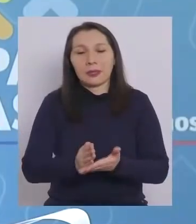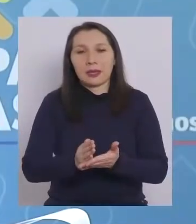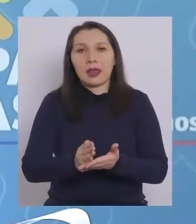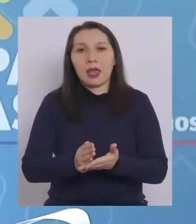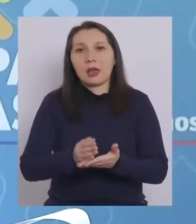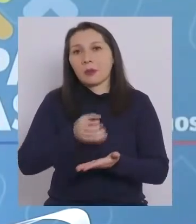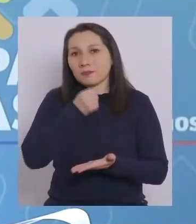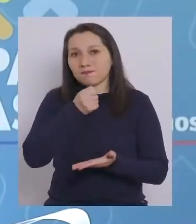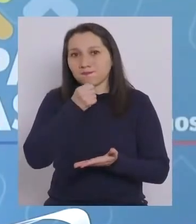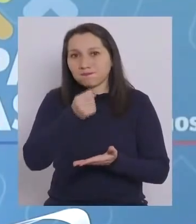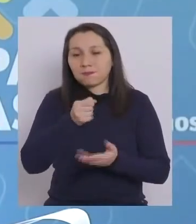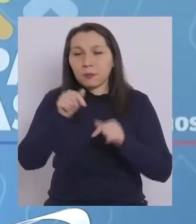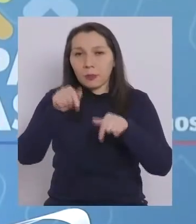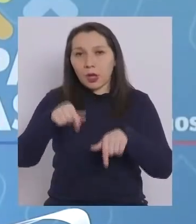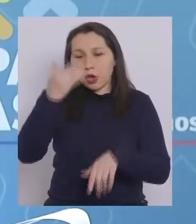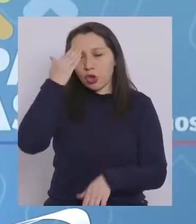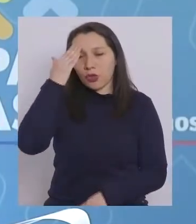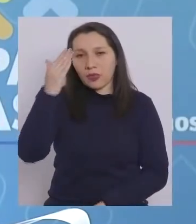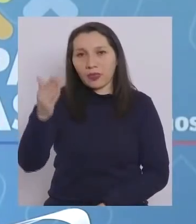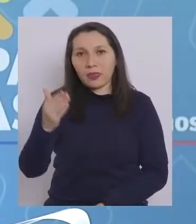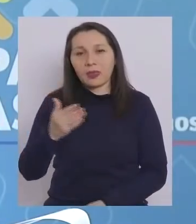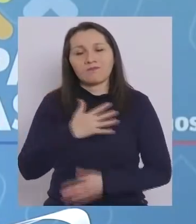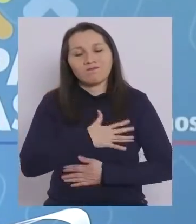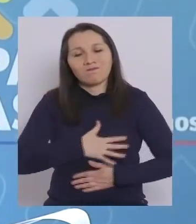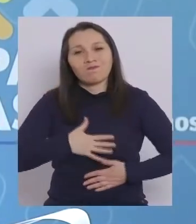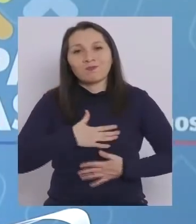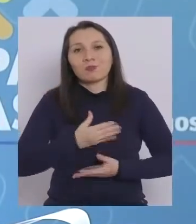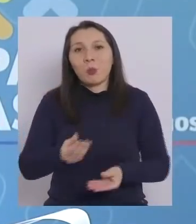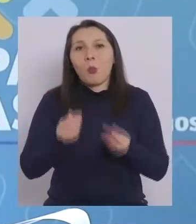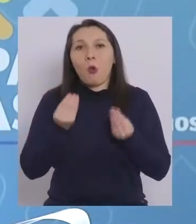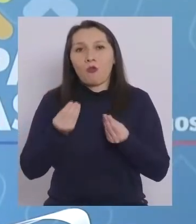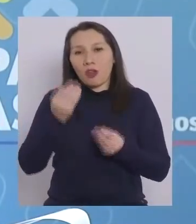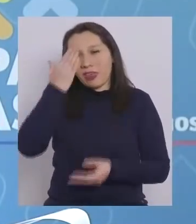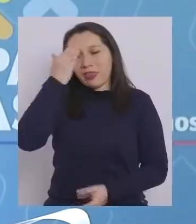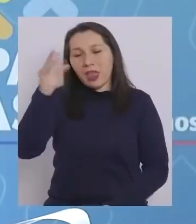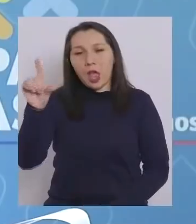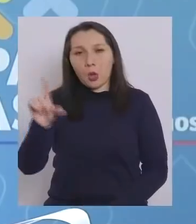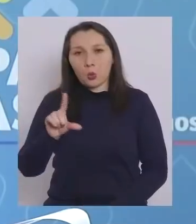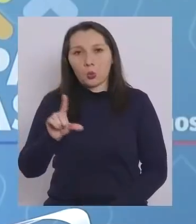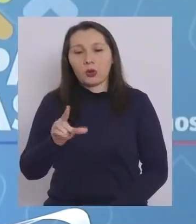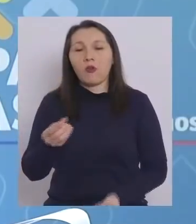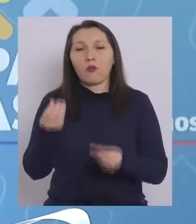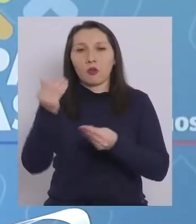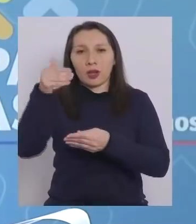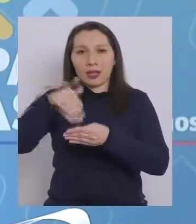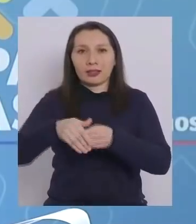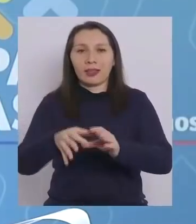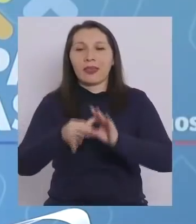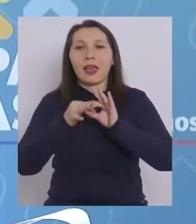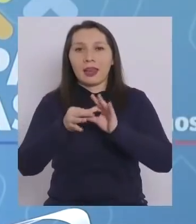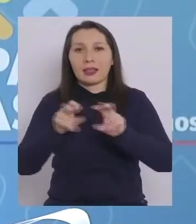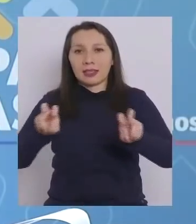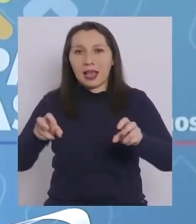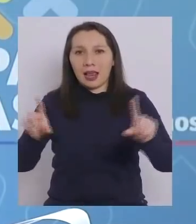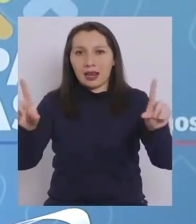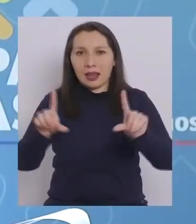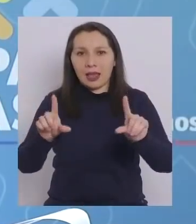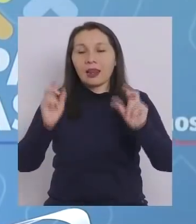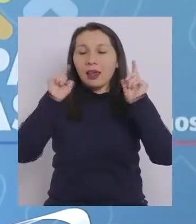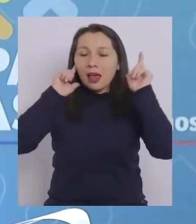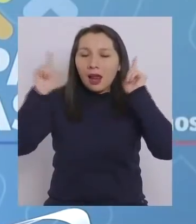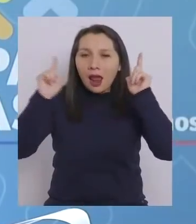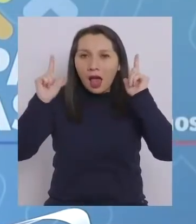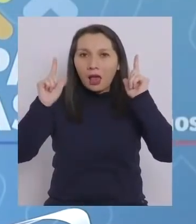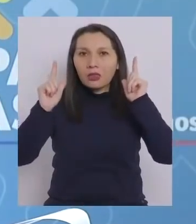conferencia de prensa de hoy día. Les deseamos un muy buen día lunes. Buenas tardes y gracias a los canales y radios